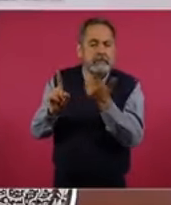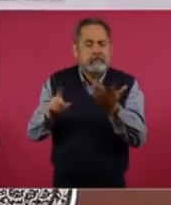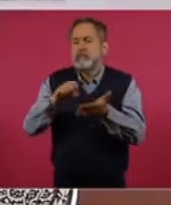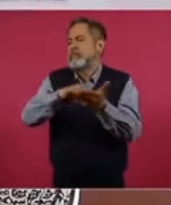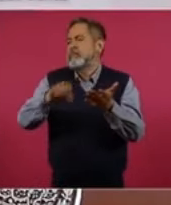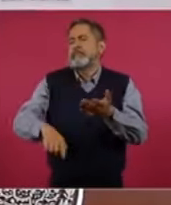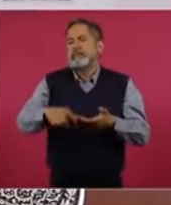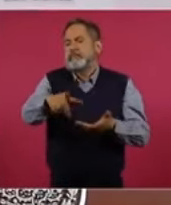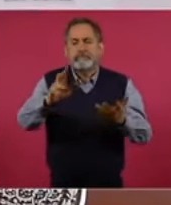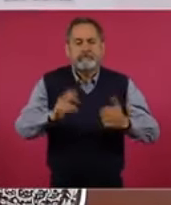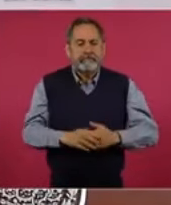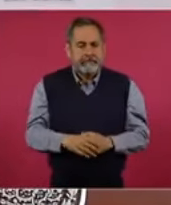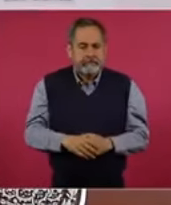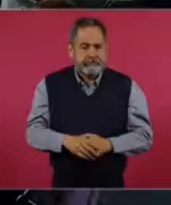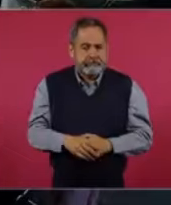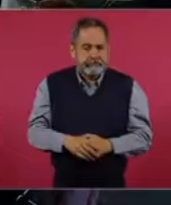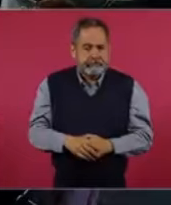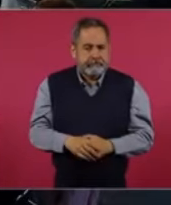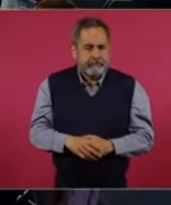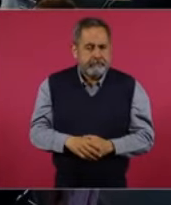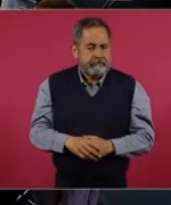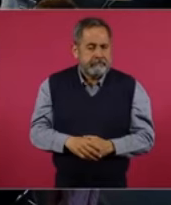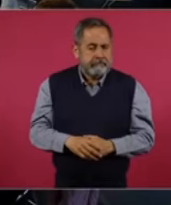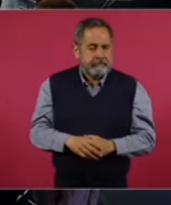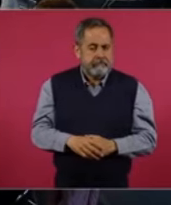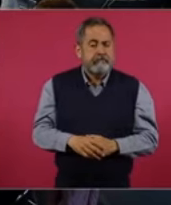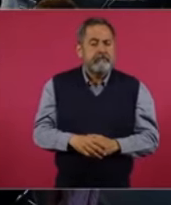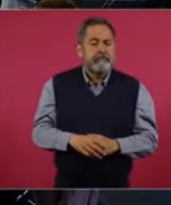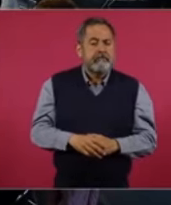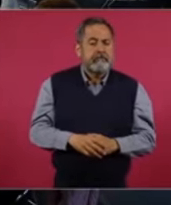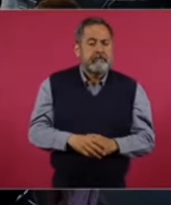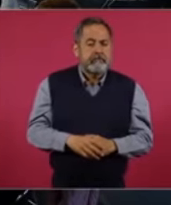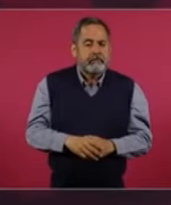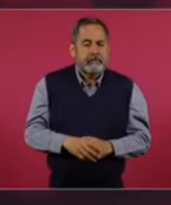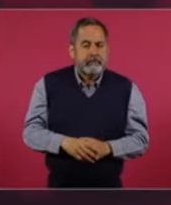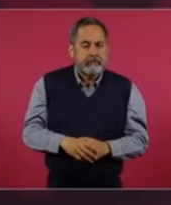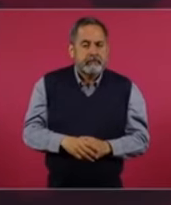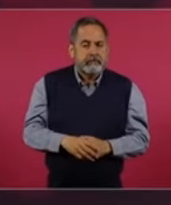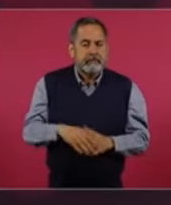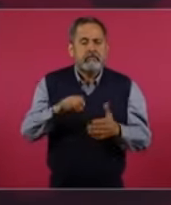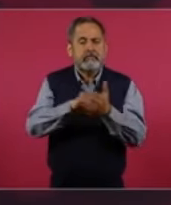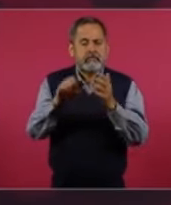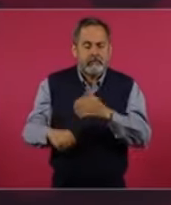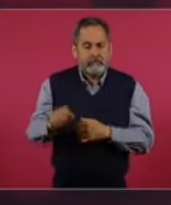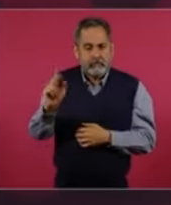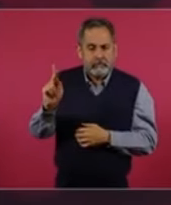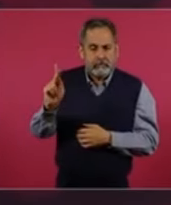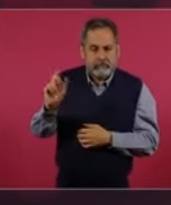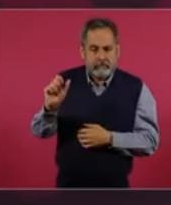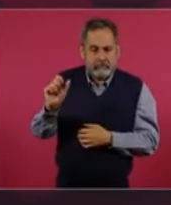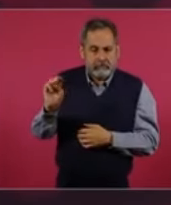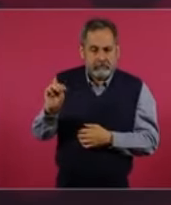petróleo mexicano,